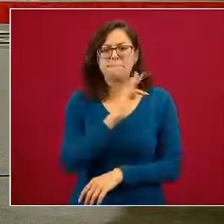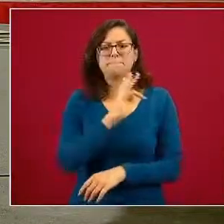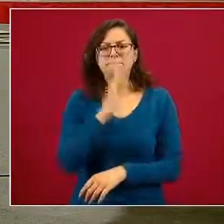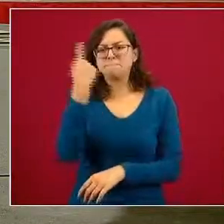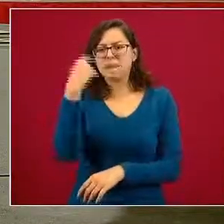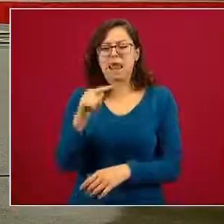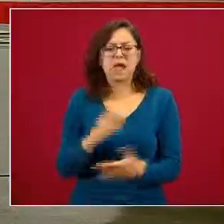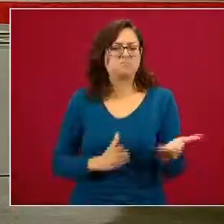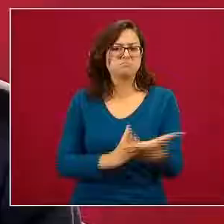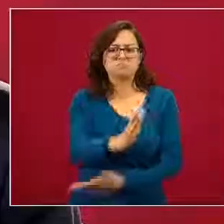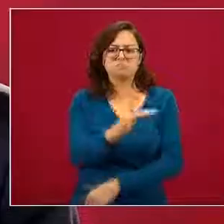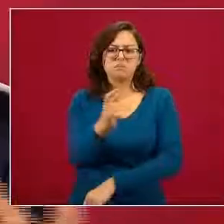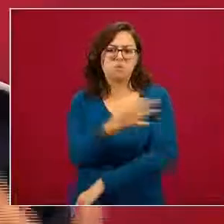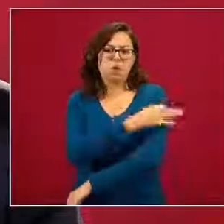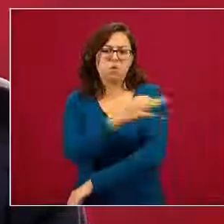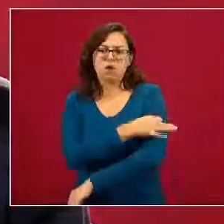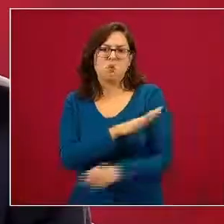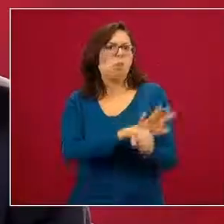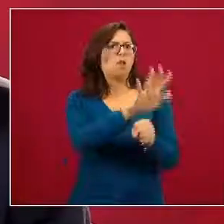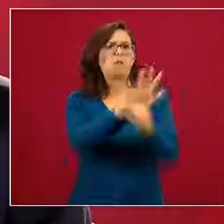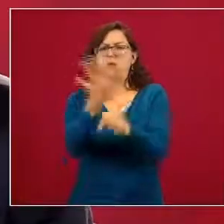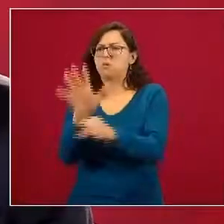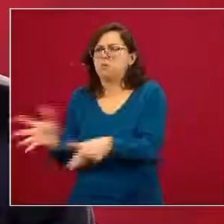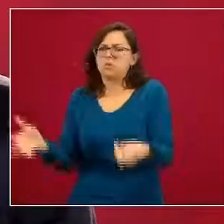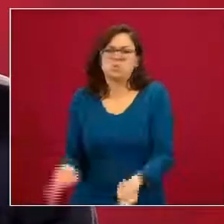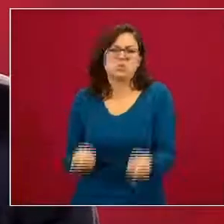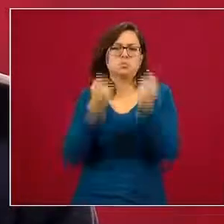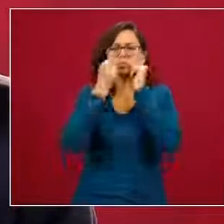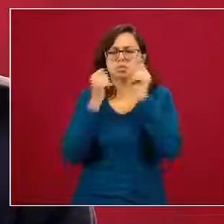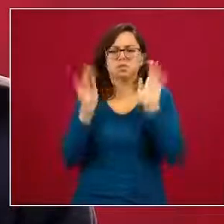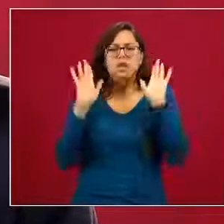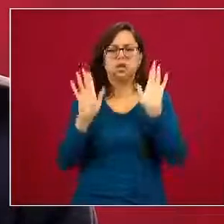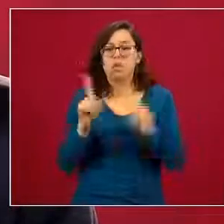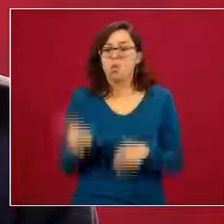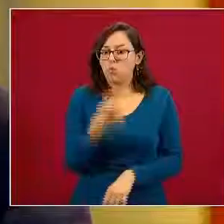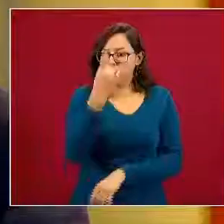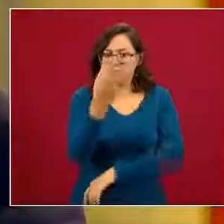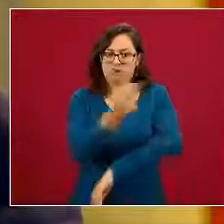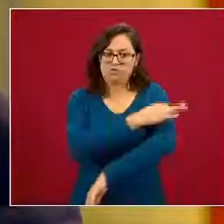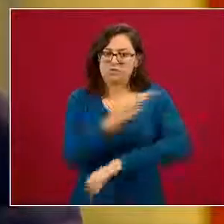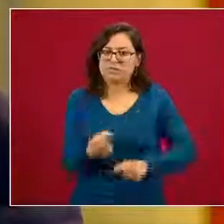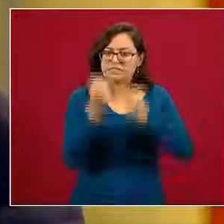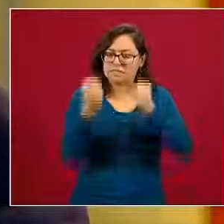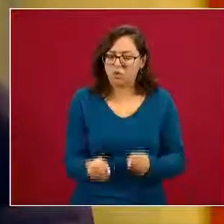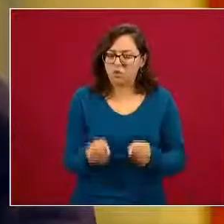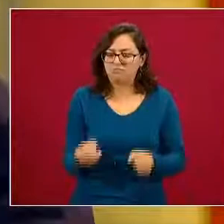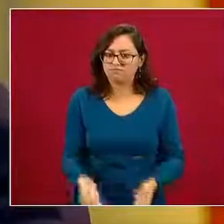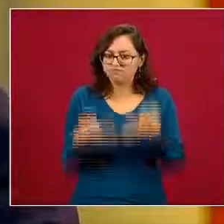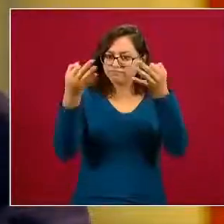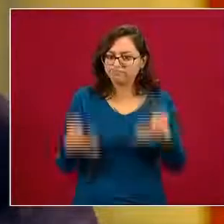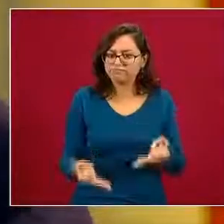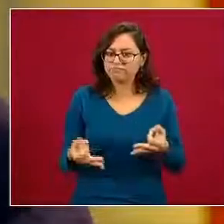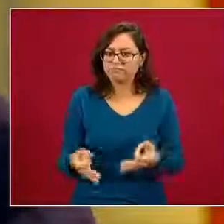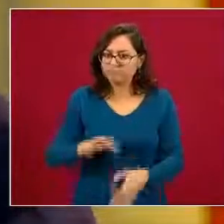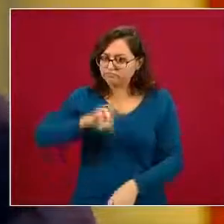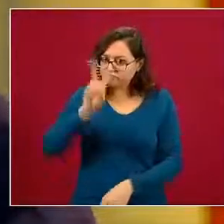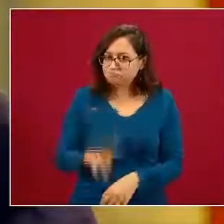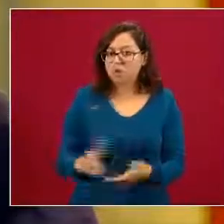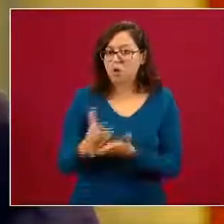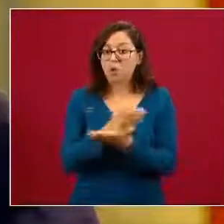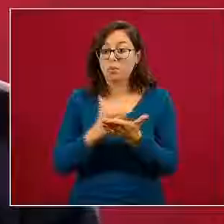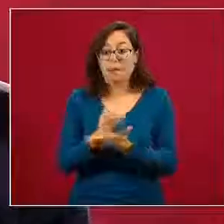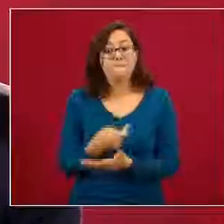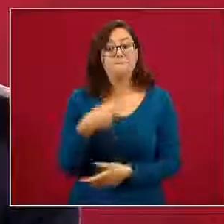cualquier vacuna que haya en el mundo y obviamente que sea segura de calidad y eficaz pero no adelantemos